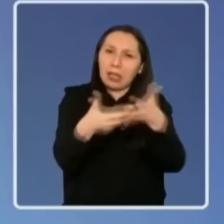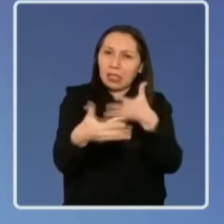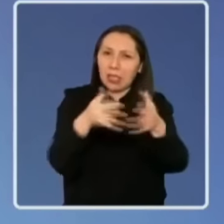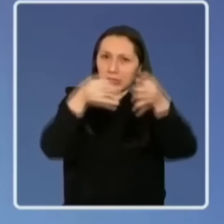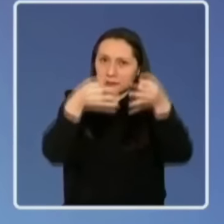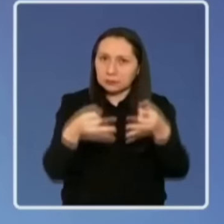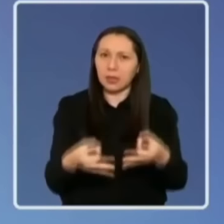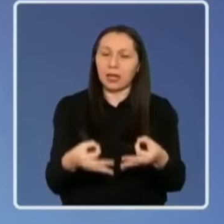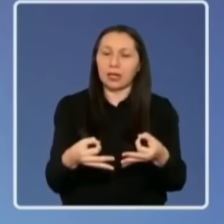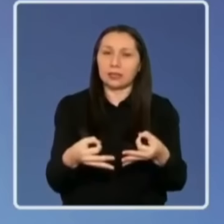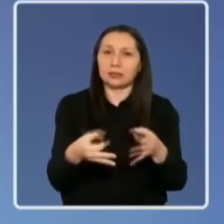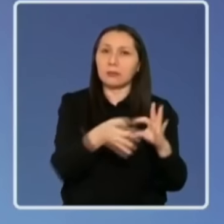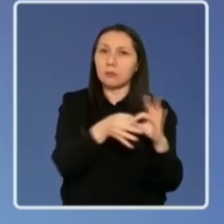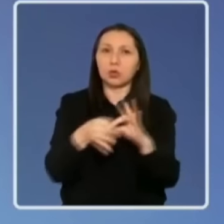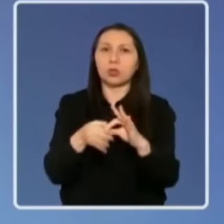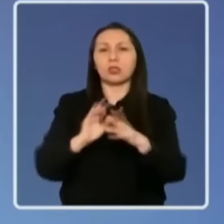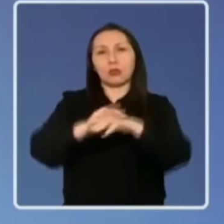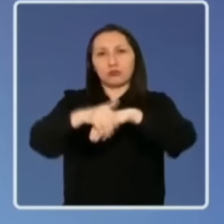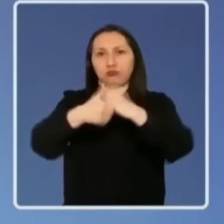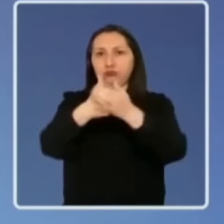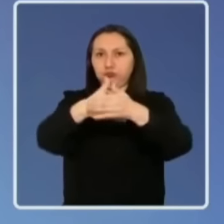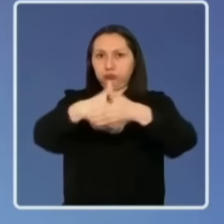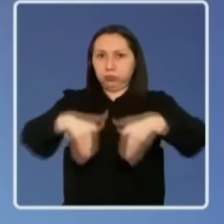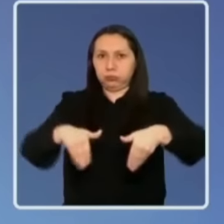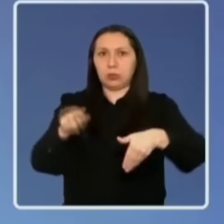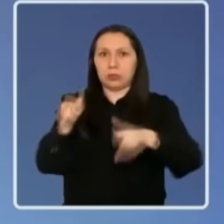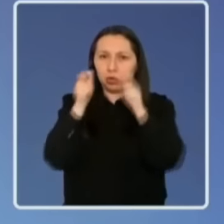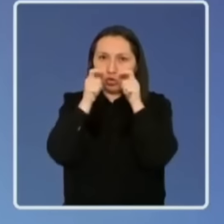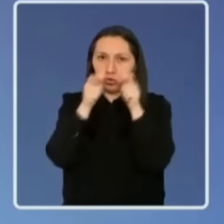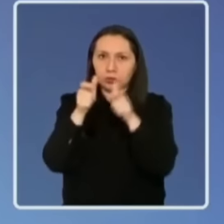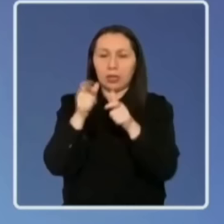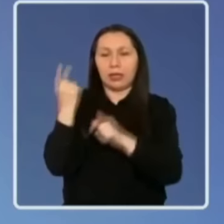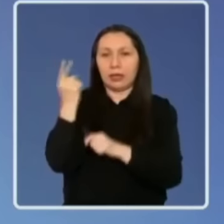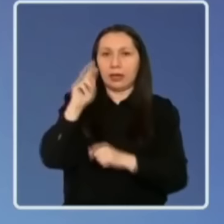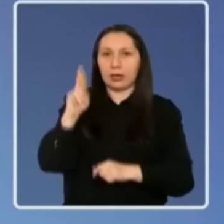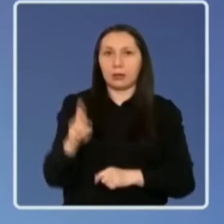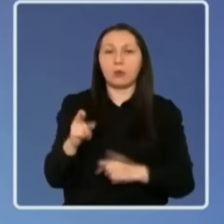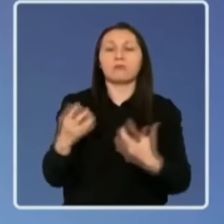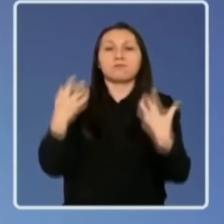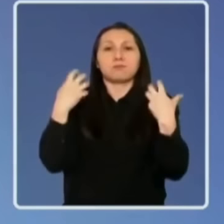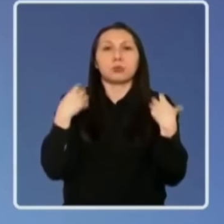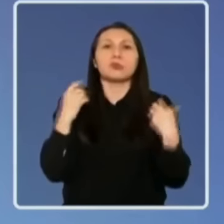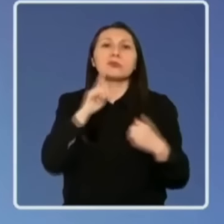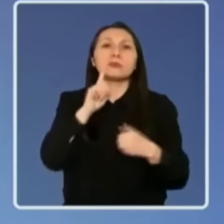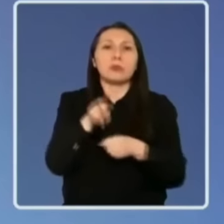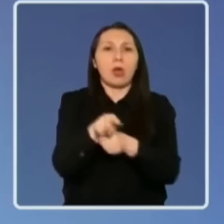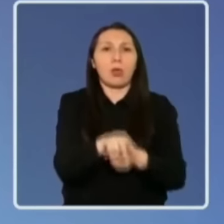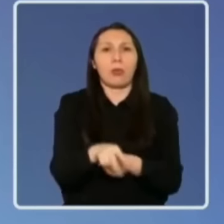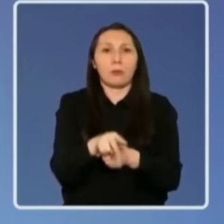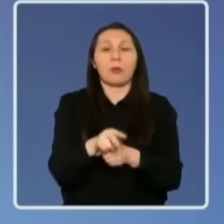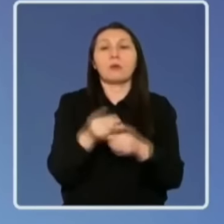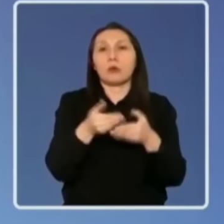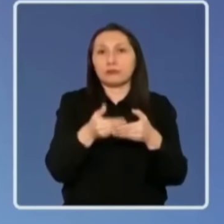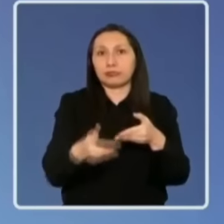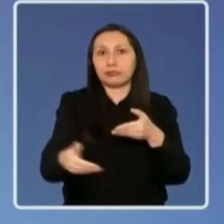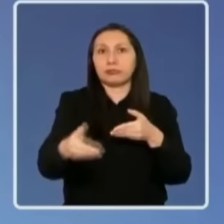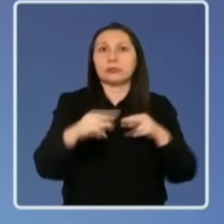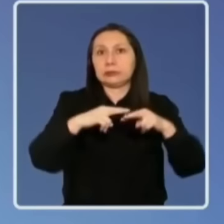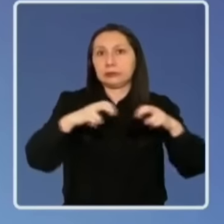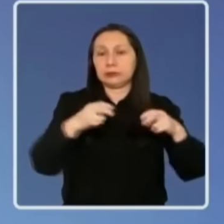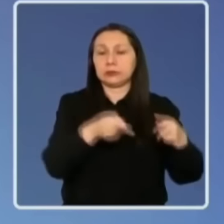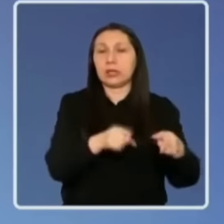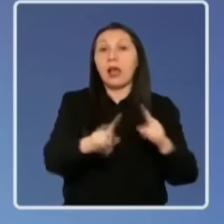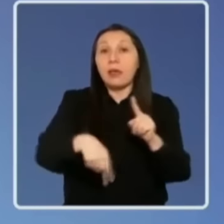por razones de imparcialidad, para hacer efectivas las responsabilidades administrativas que este caso responda, sino que en segundo lugar,